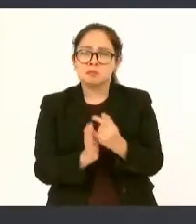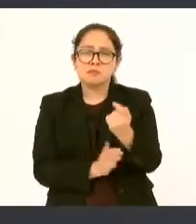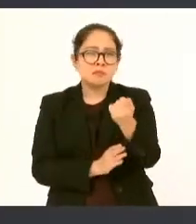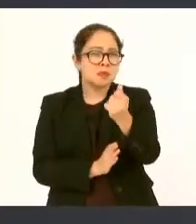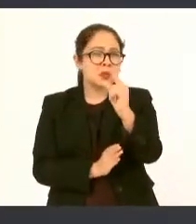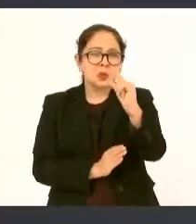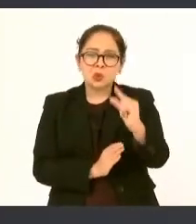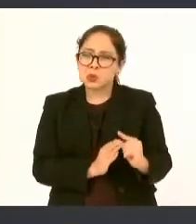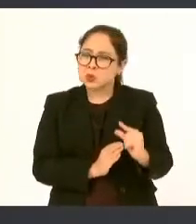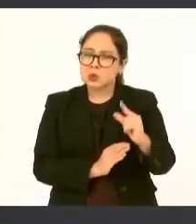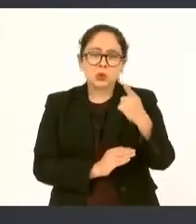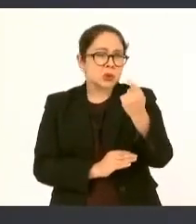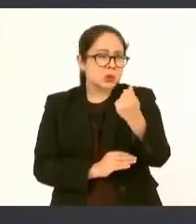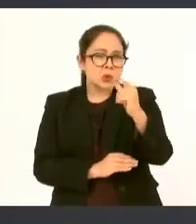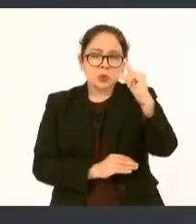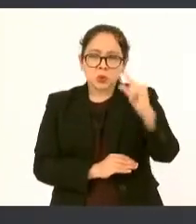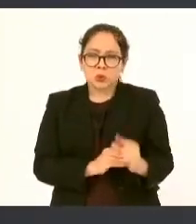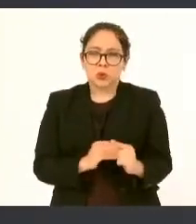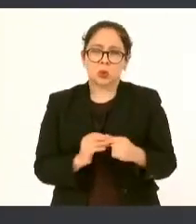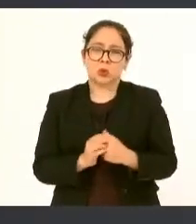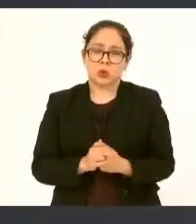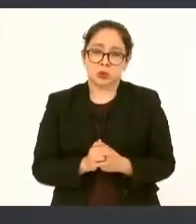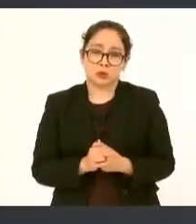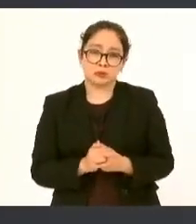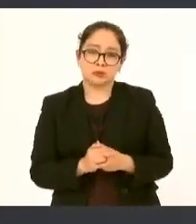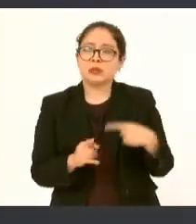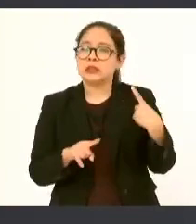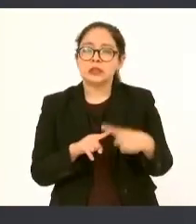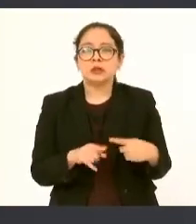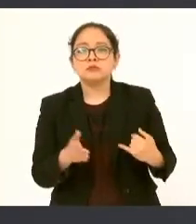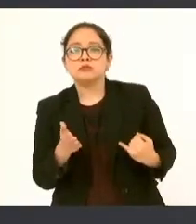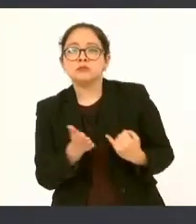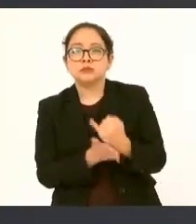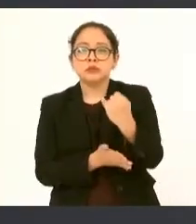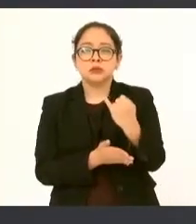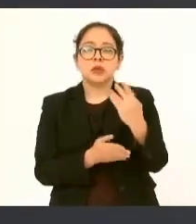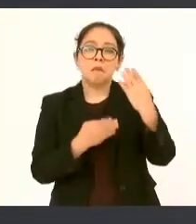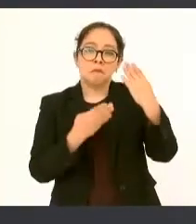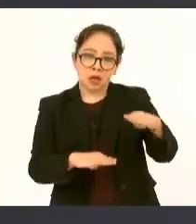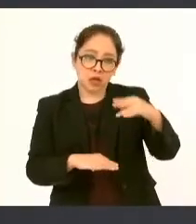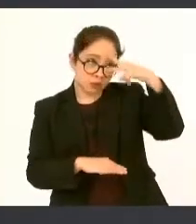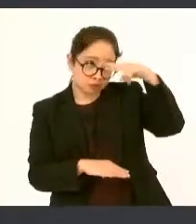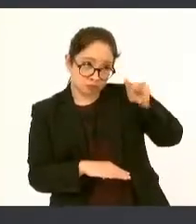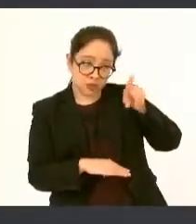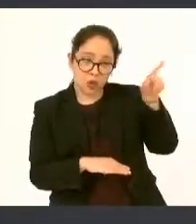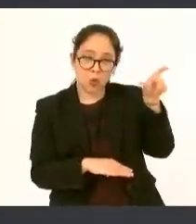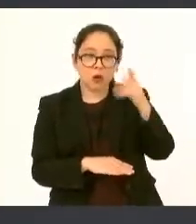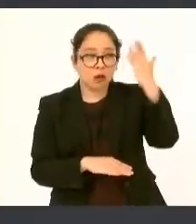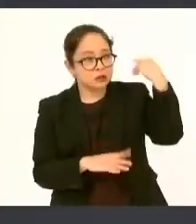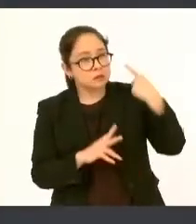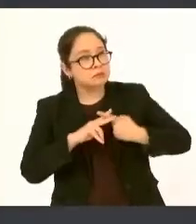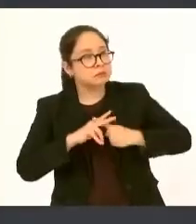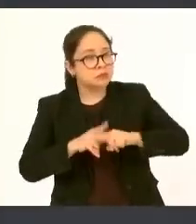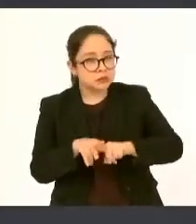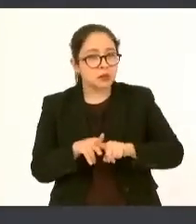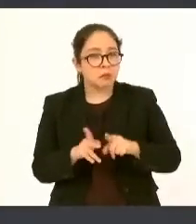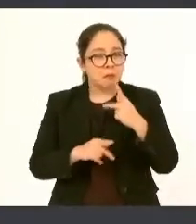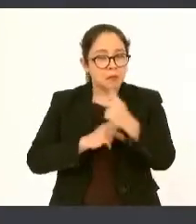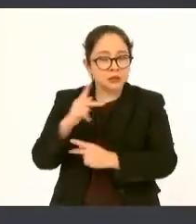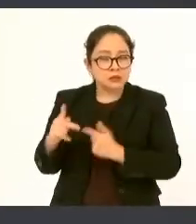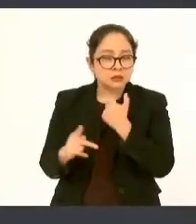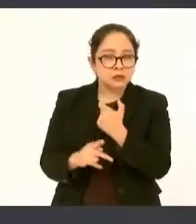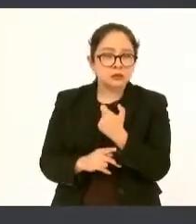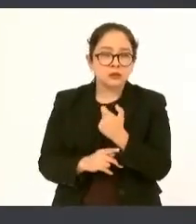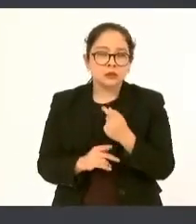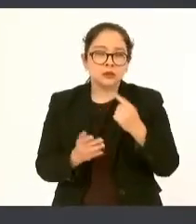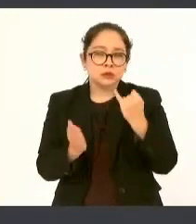el que asigna el banco de México cuando empezamos a entregar estos créditos el interés estaba en